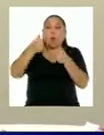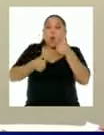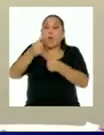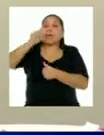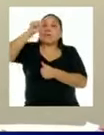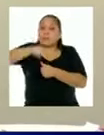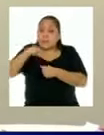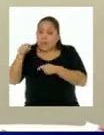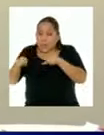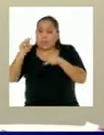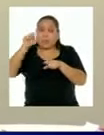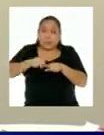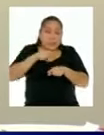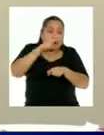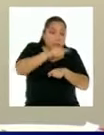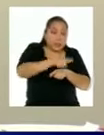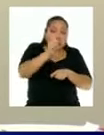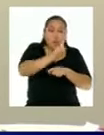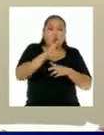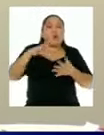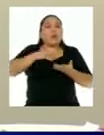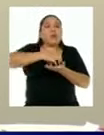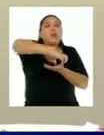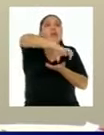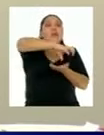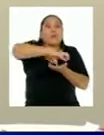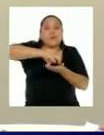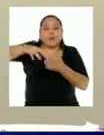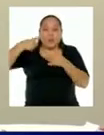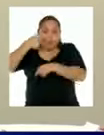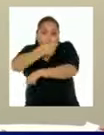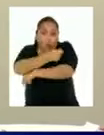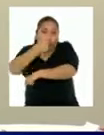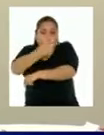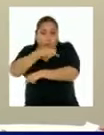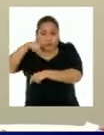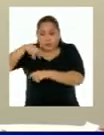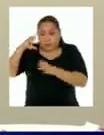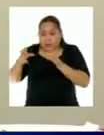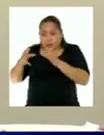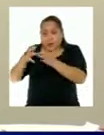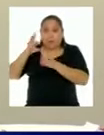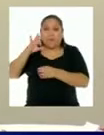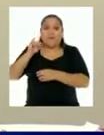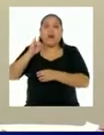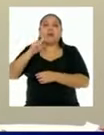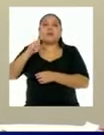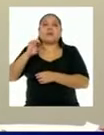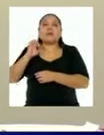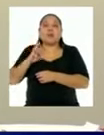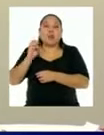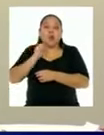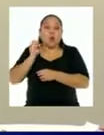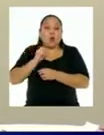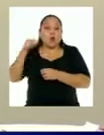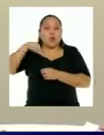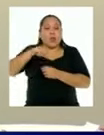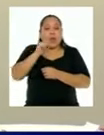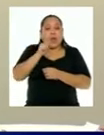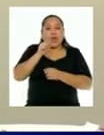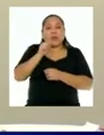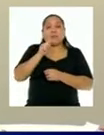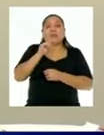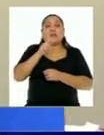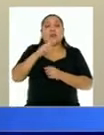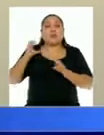y así repartir las vacunas disponibles que se tienen de Pfizer o de AstraZeneca. En ambos